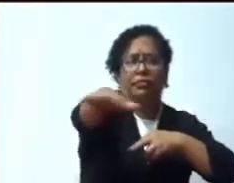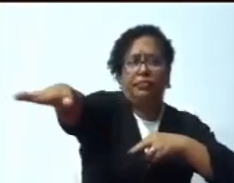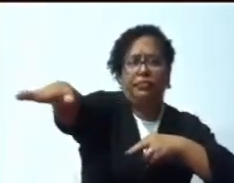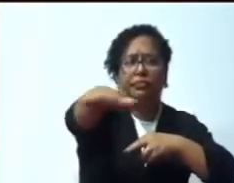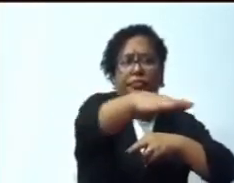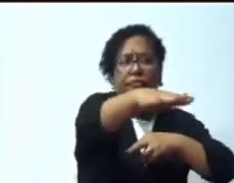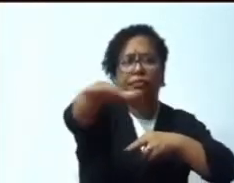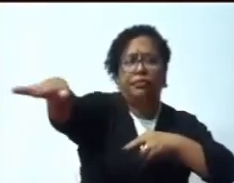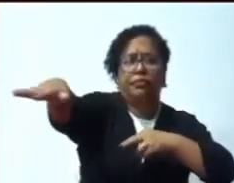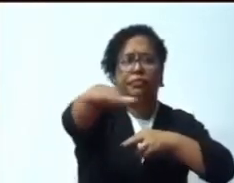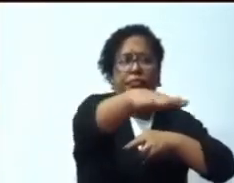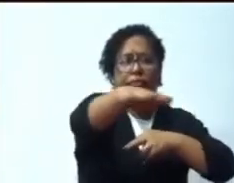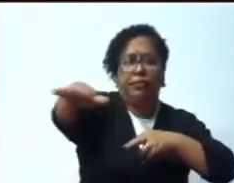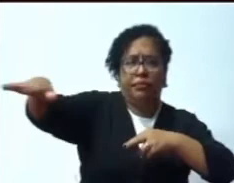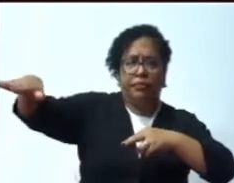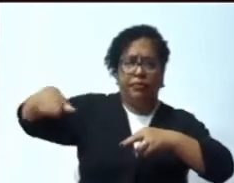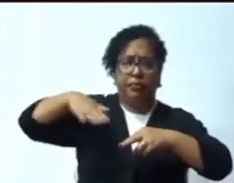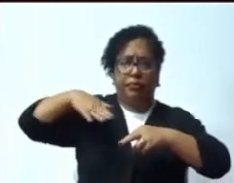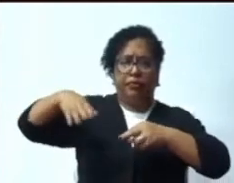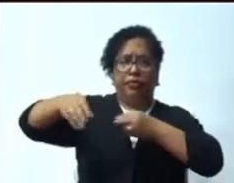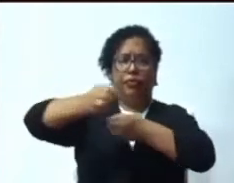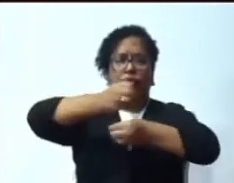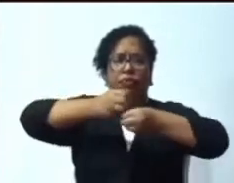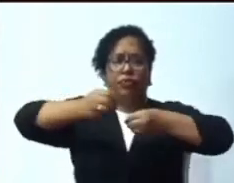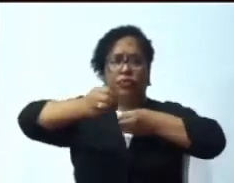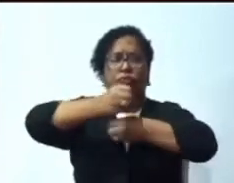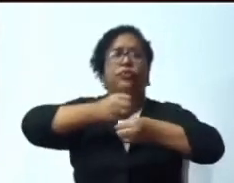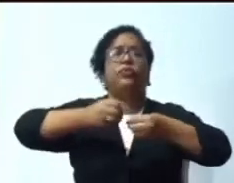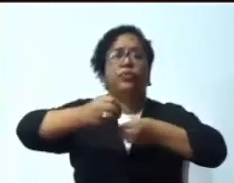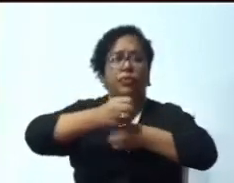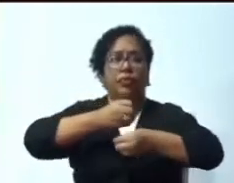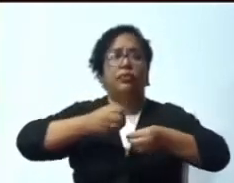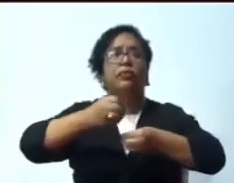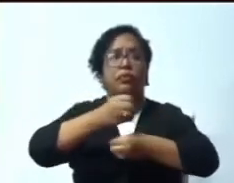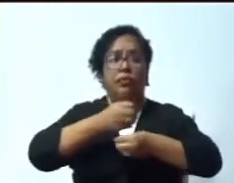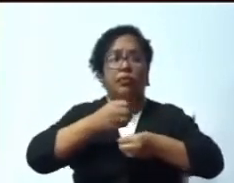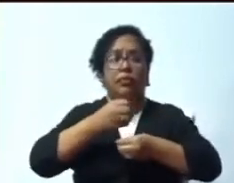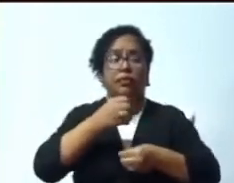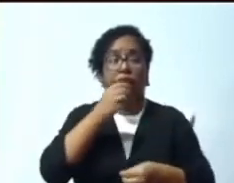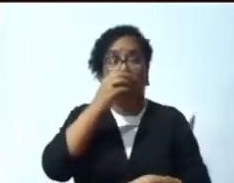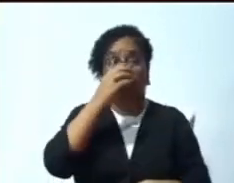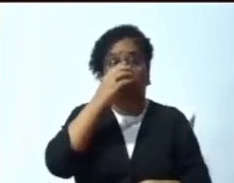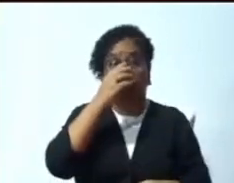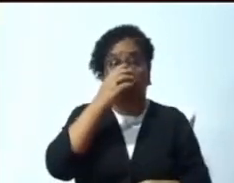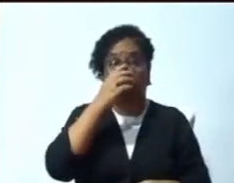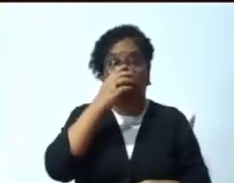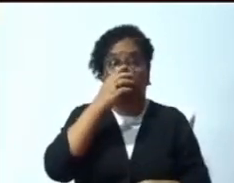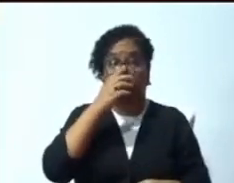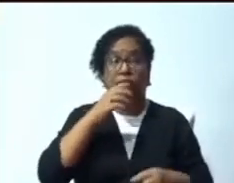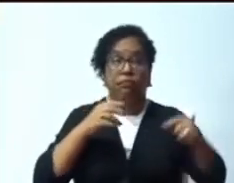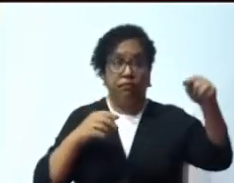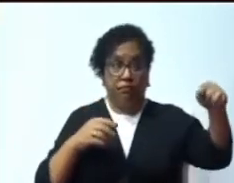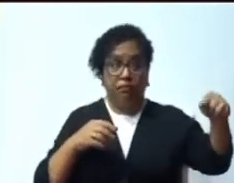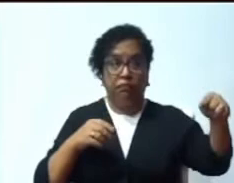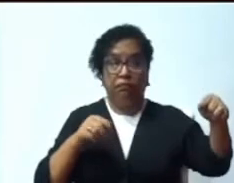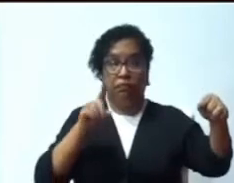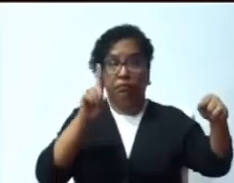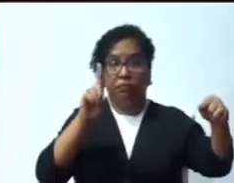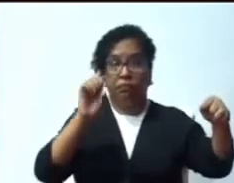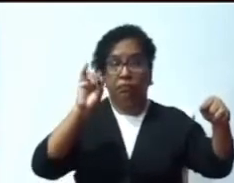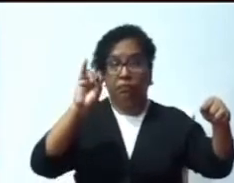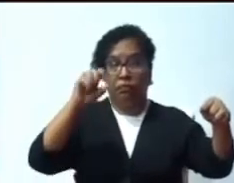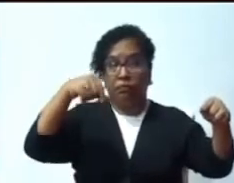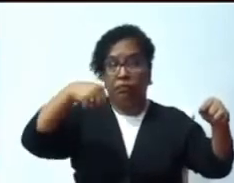también los habitantes del sector El Dique, desde el año